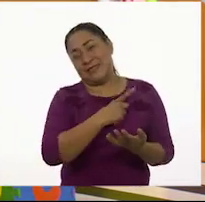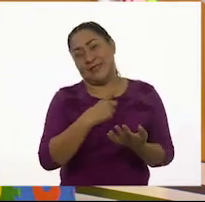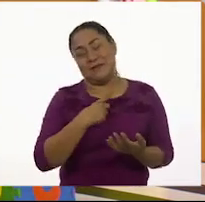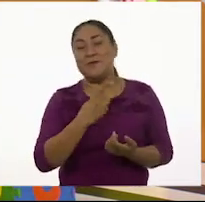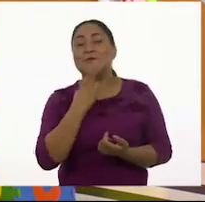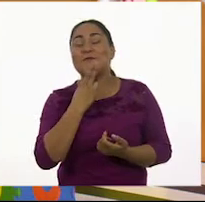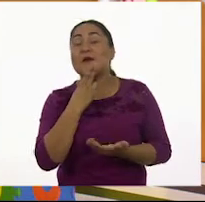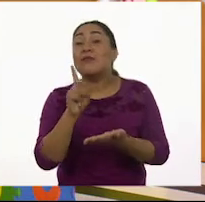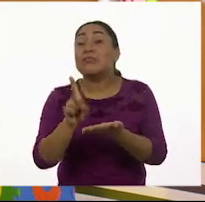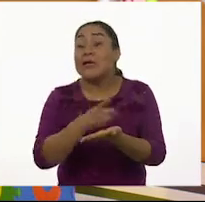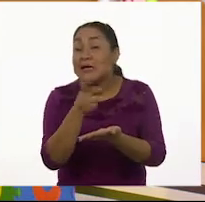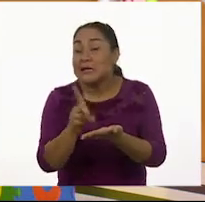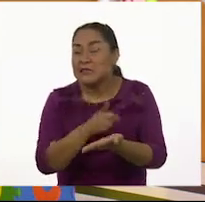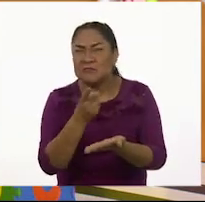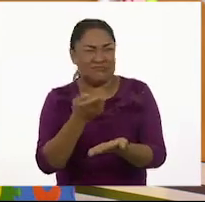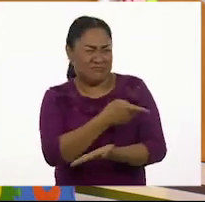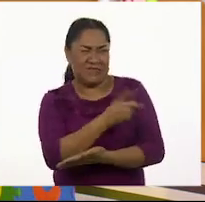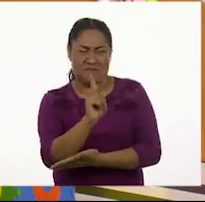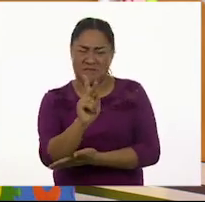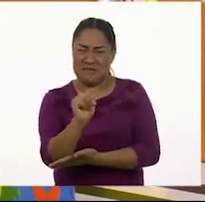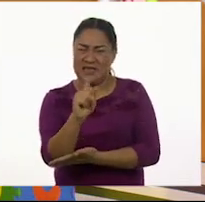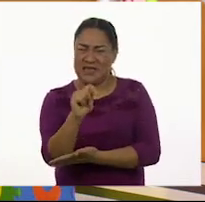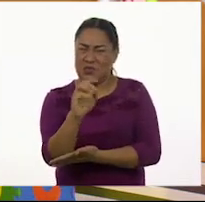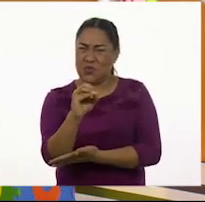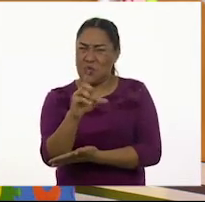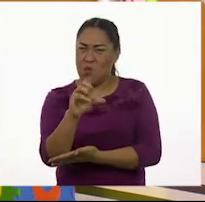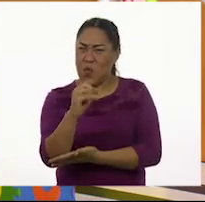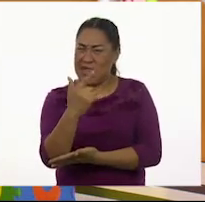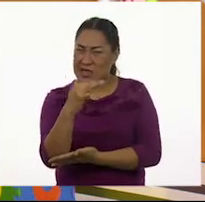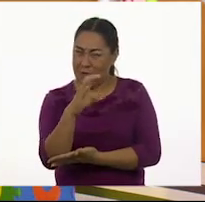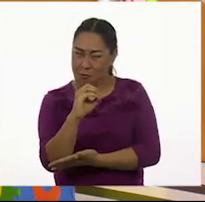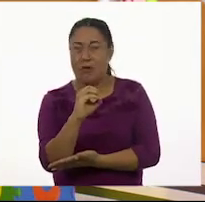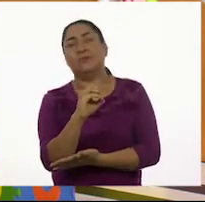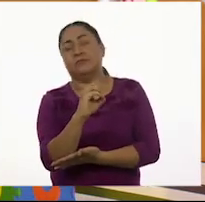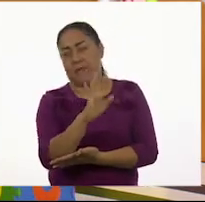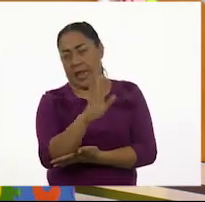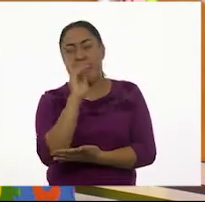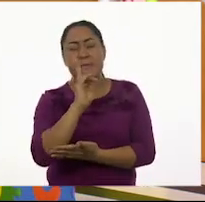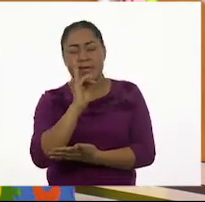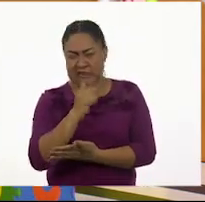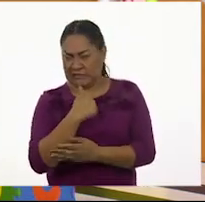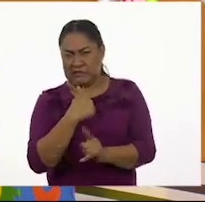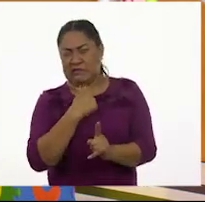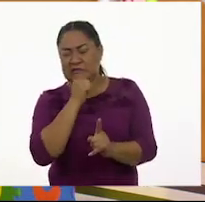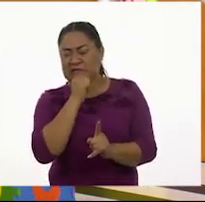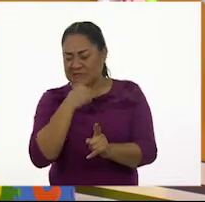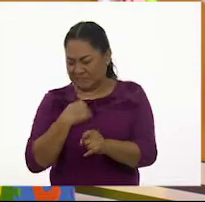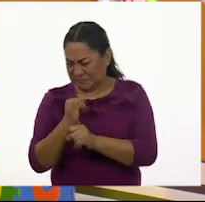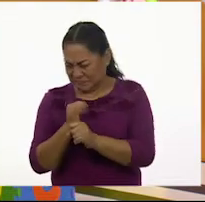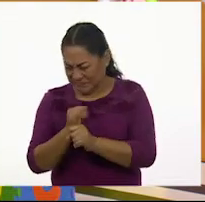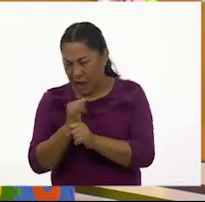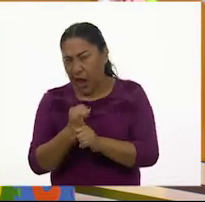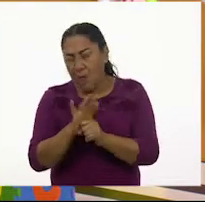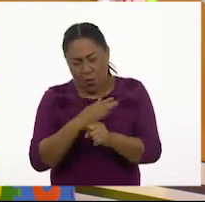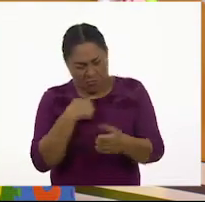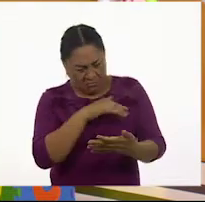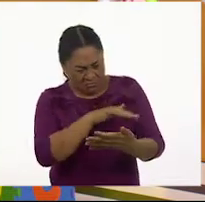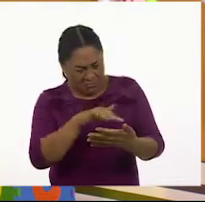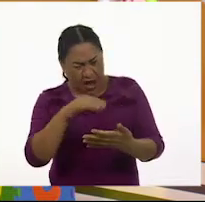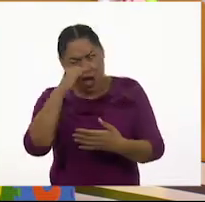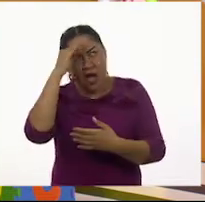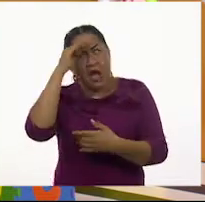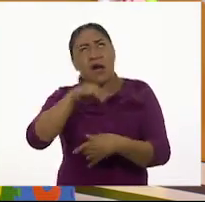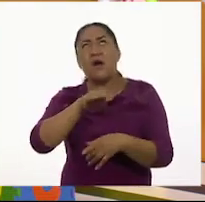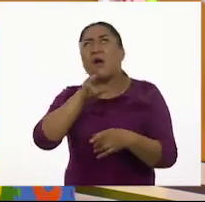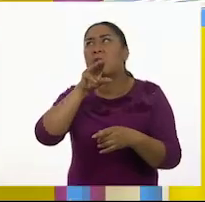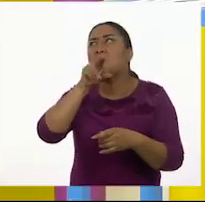del diccionario. Pero la de patológico la tuve que investigar porque dije, ¡ay! ¿Qué será patológico? Y pensé lo mismo que un pato muy inteligente. Y dije,